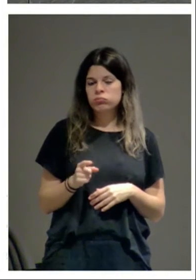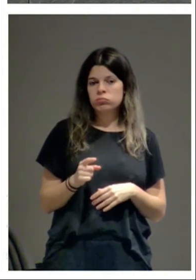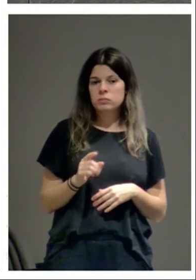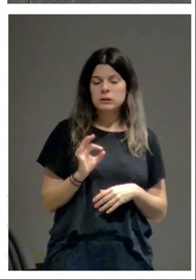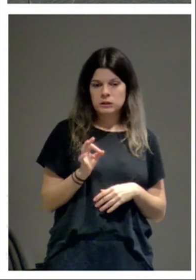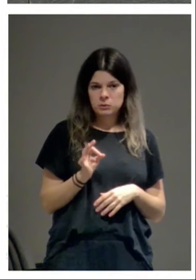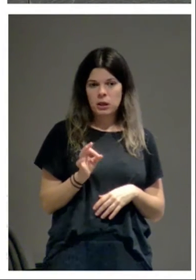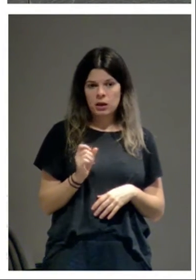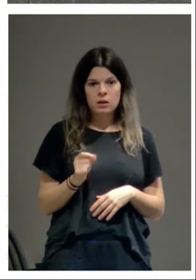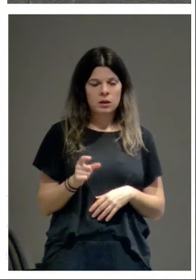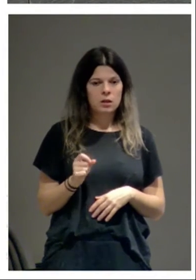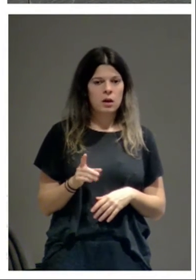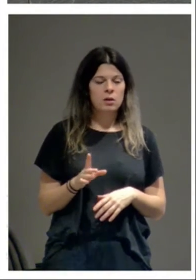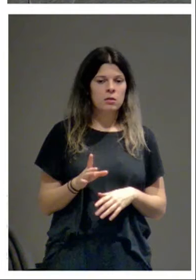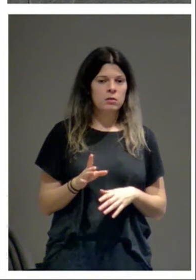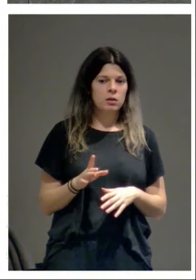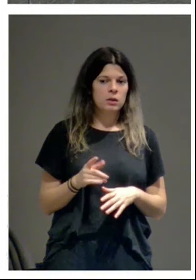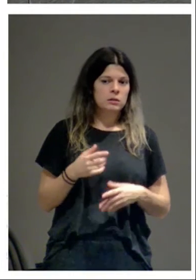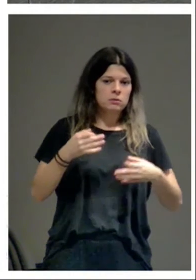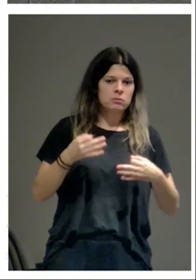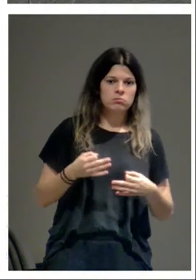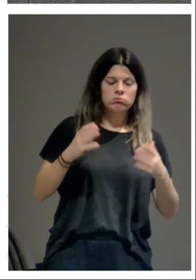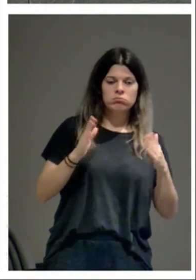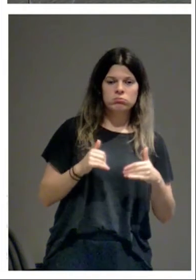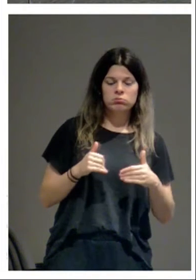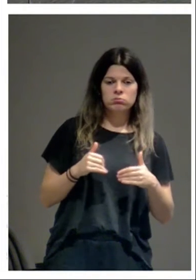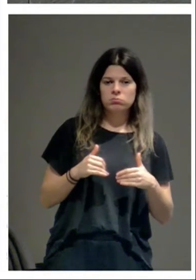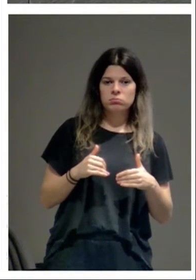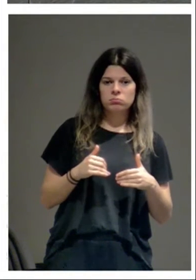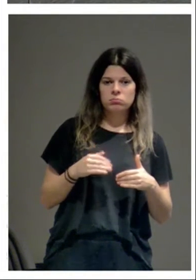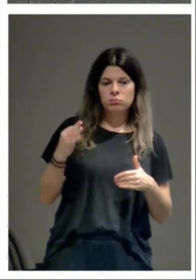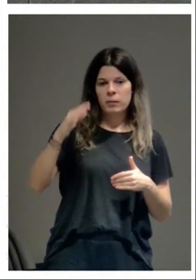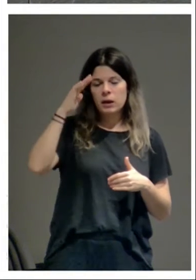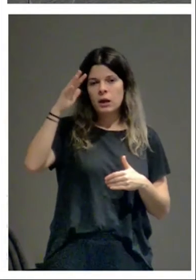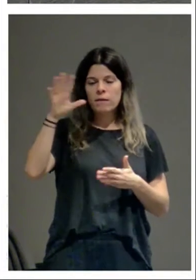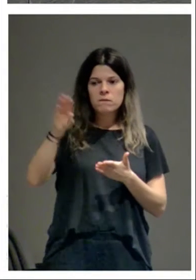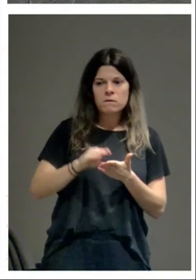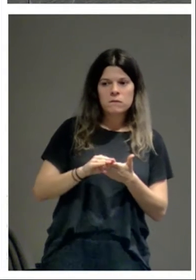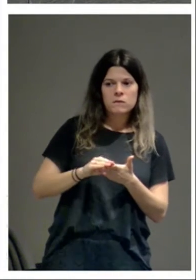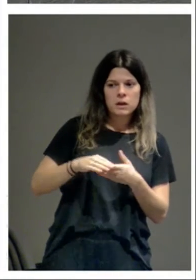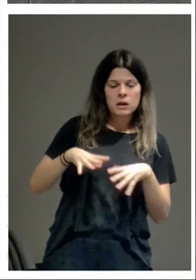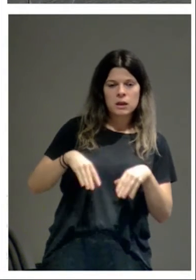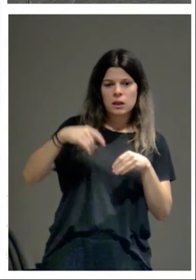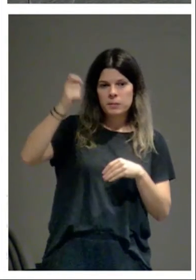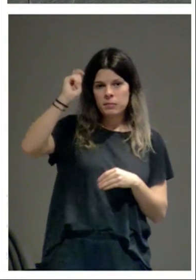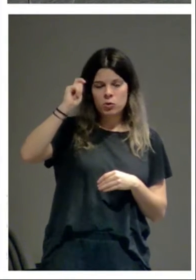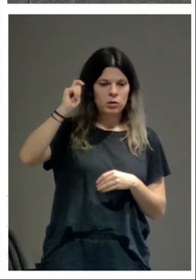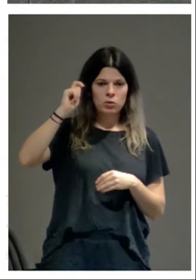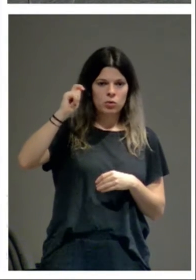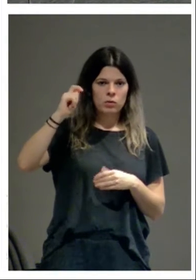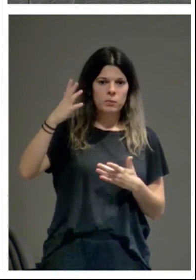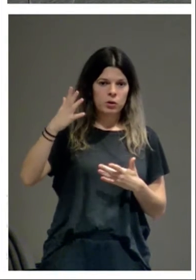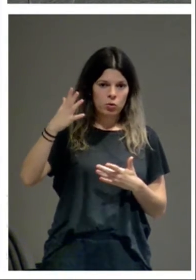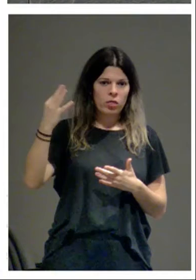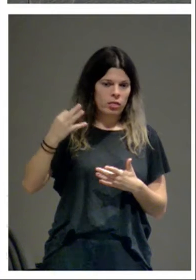común. No podemos estar seguros de que necesariamente se hubiera inspirado en la Catedral de Pamplona. Pero tenemos que tener en